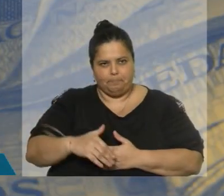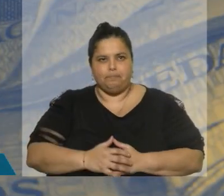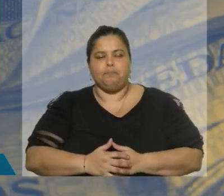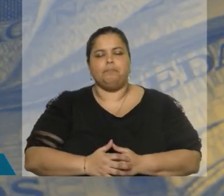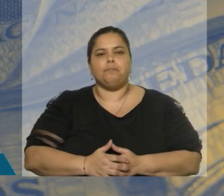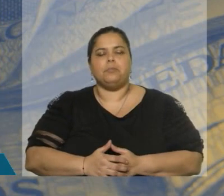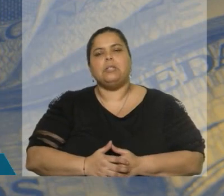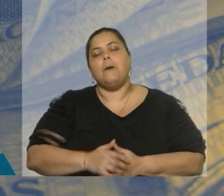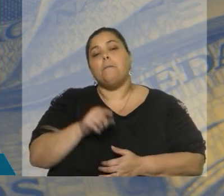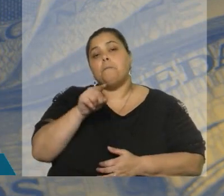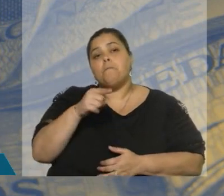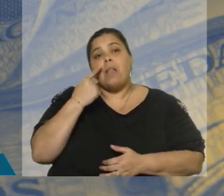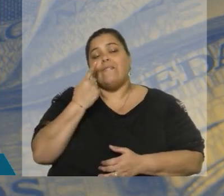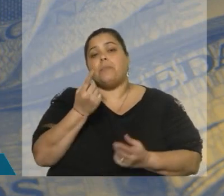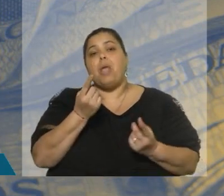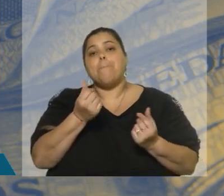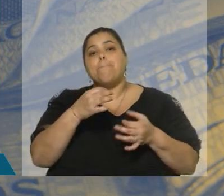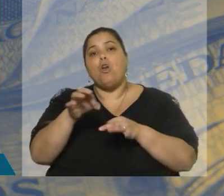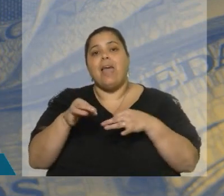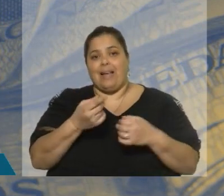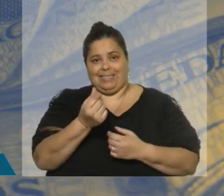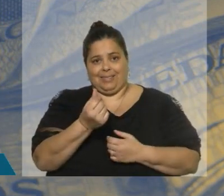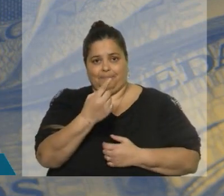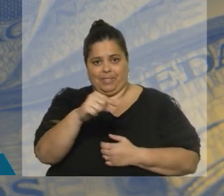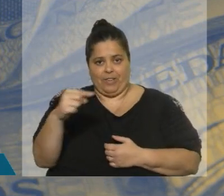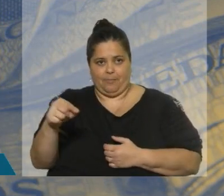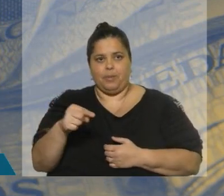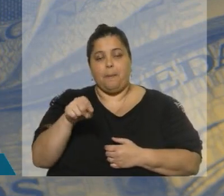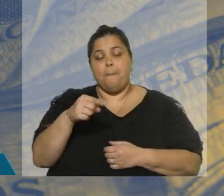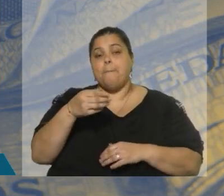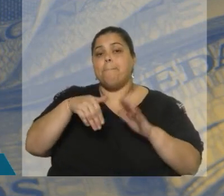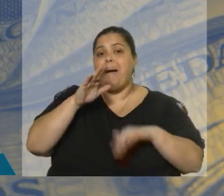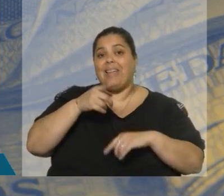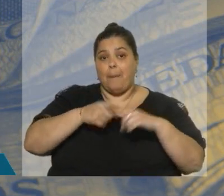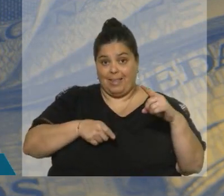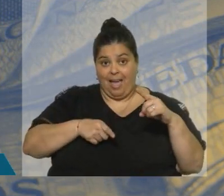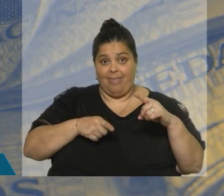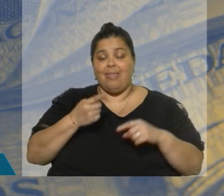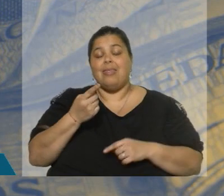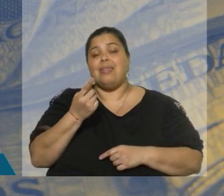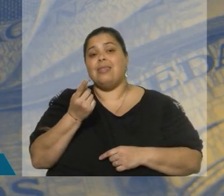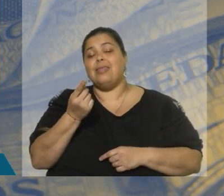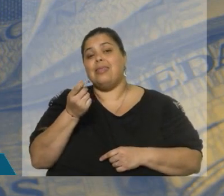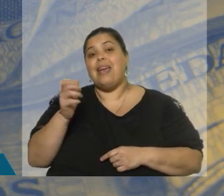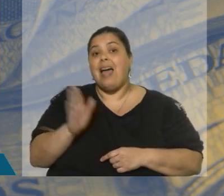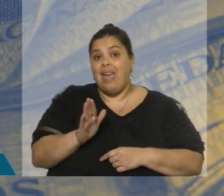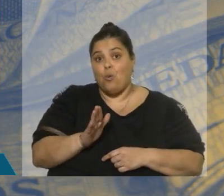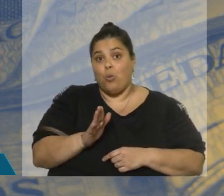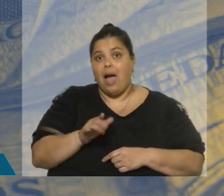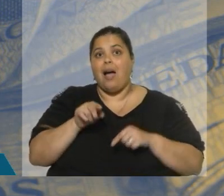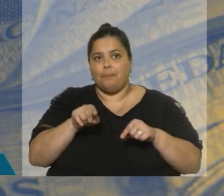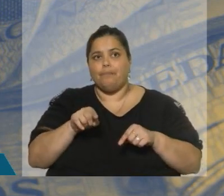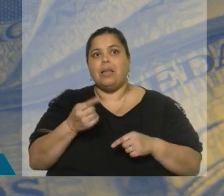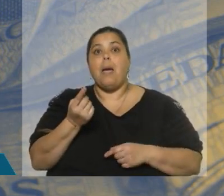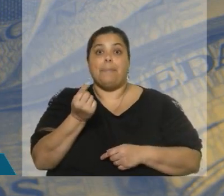placa. Veamos por monedas. Se ha logrado que más de la mitad de la deuda esté en la moneda que el país recauda sus impuestos,